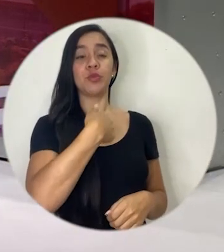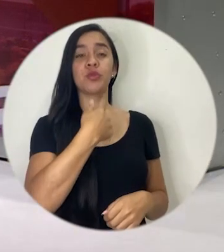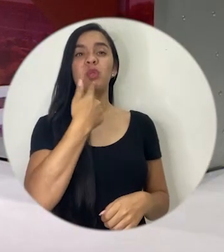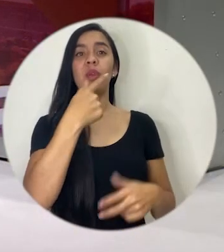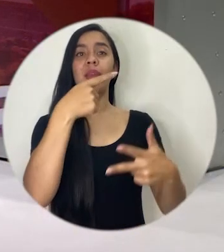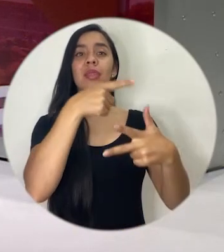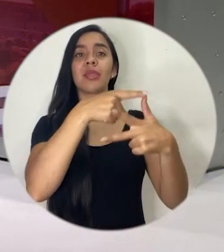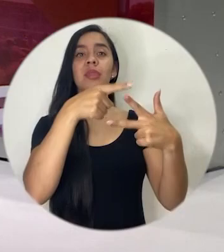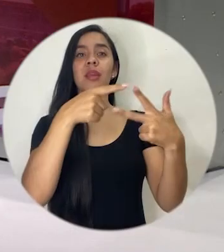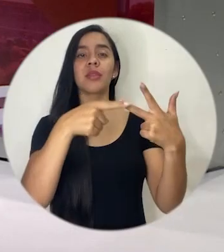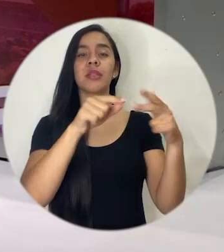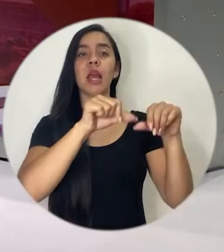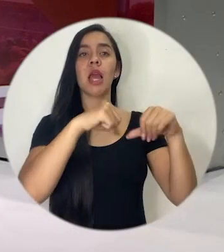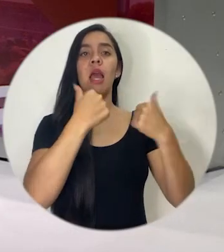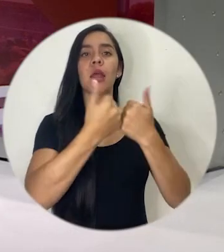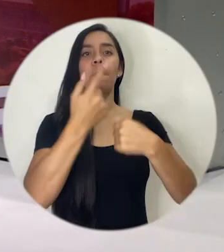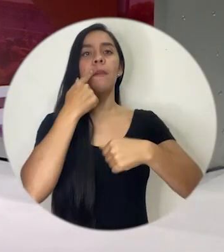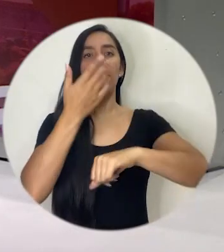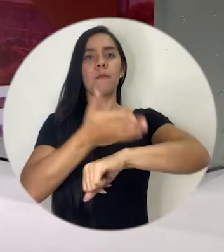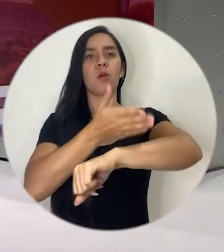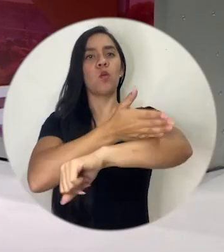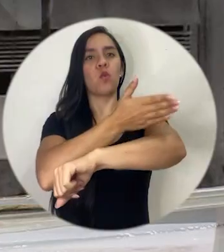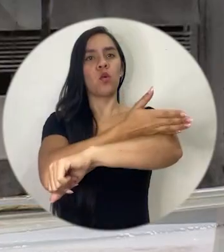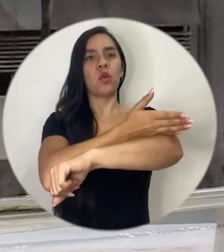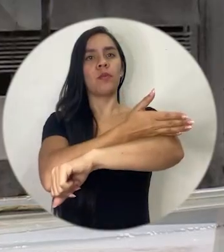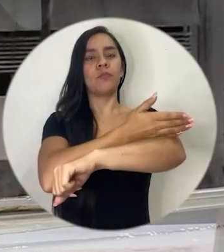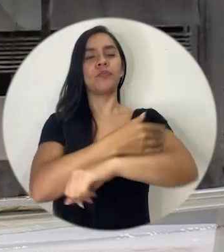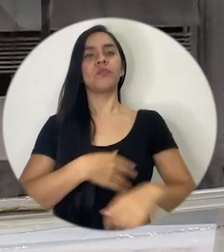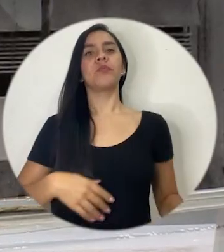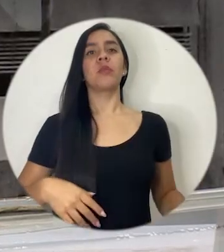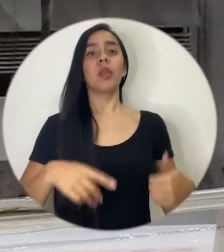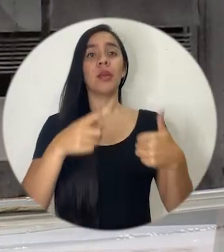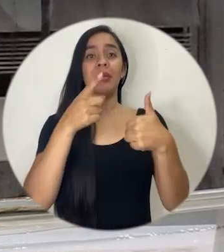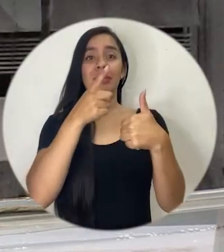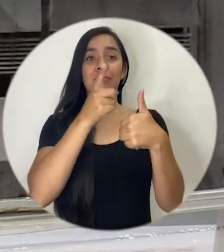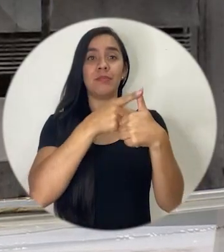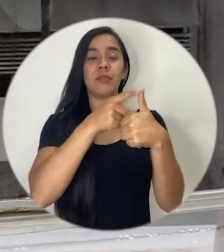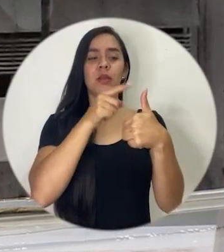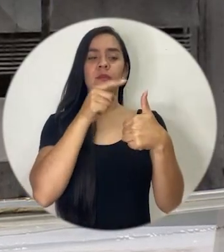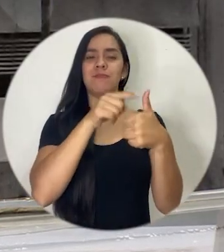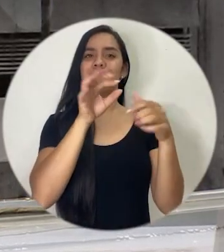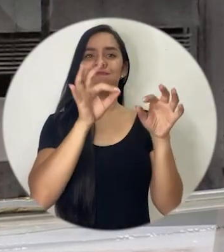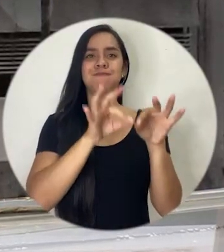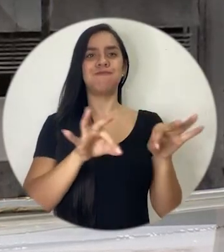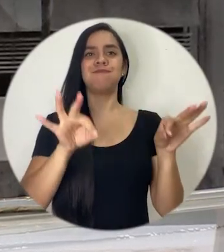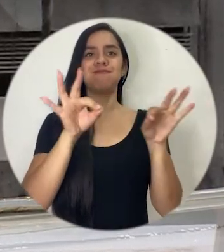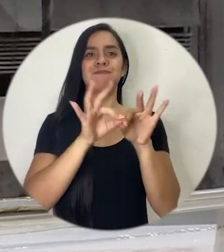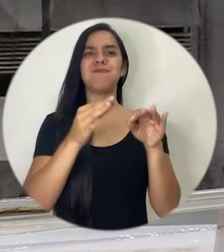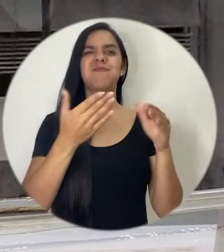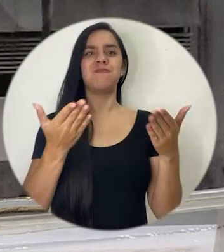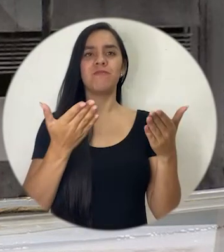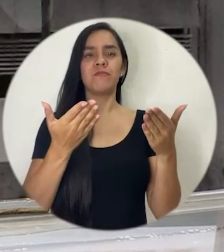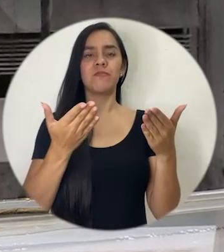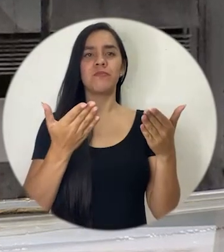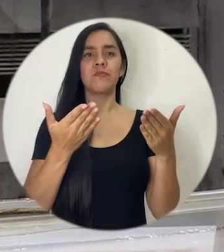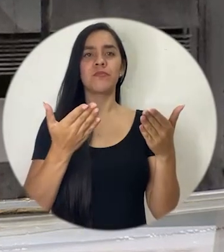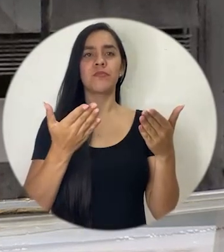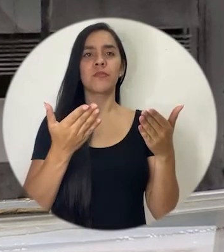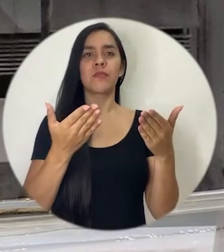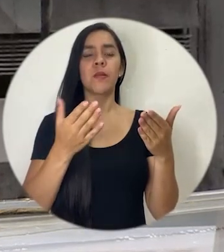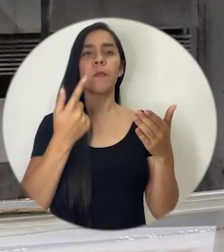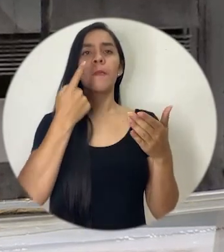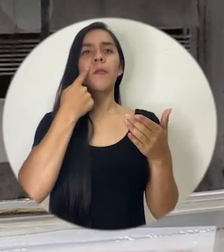de mejora muy significativas hay una que es esencialmente de carácter de